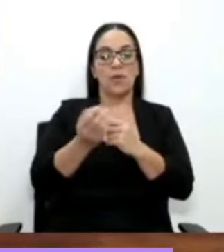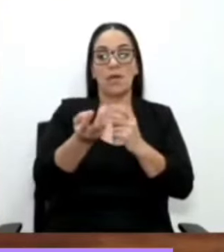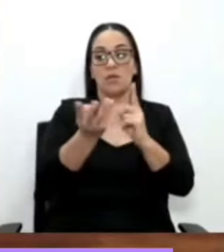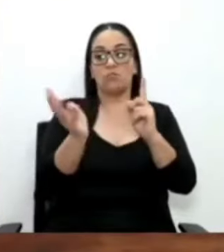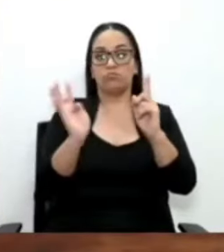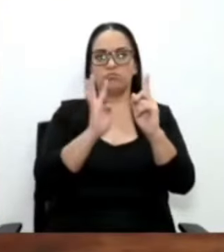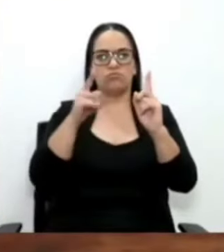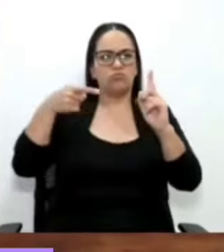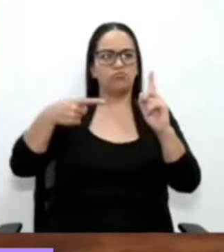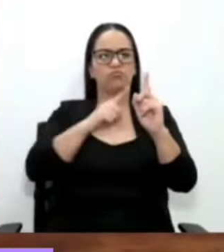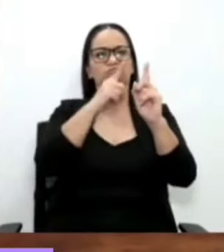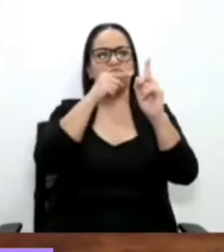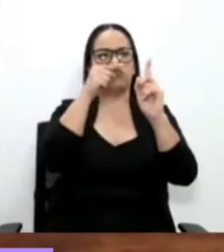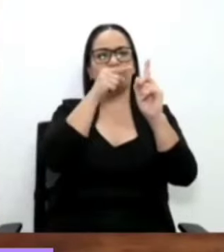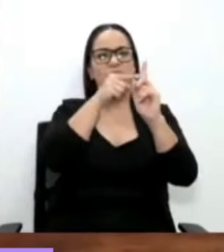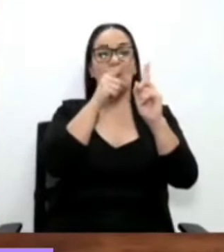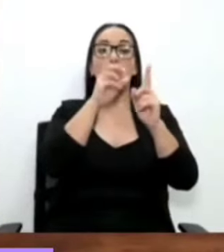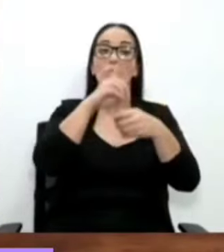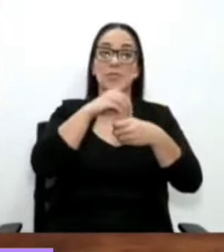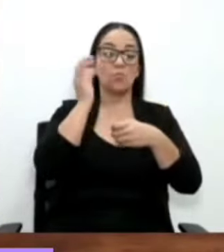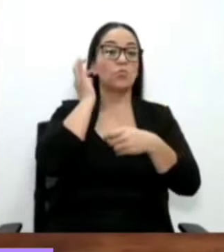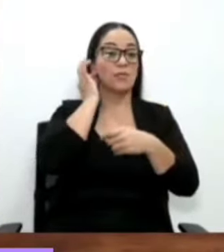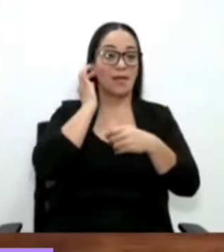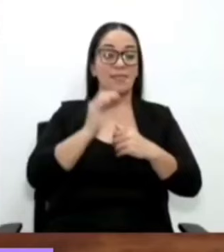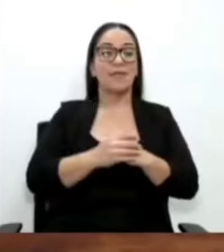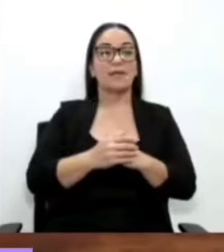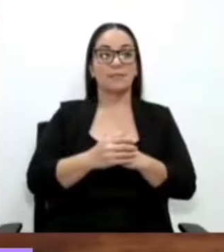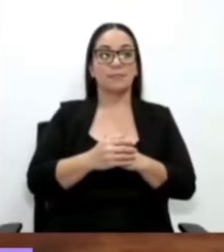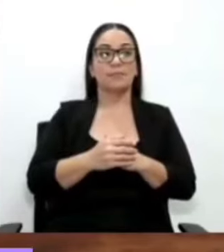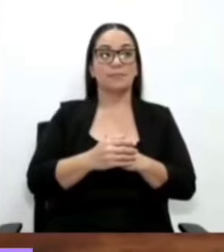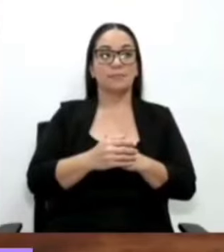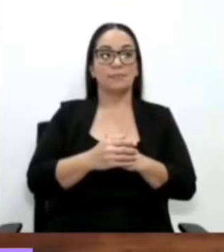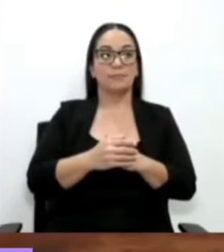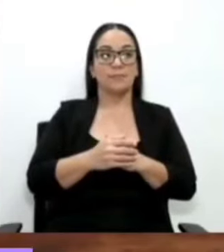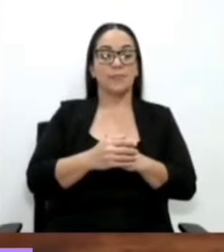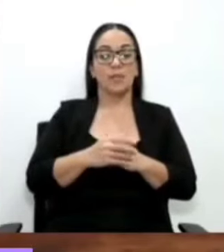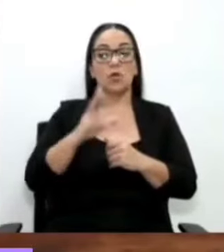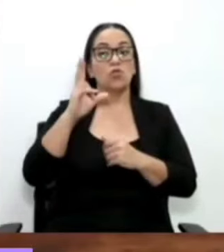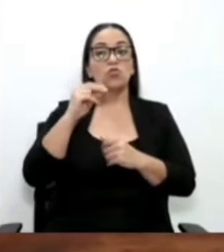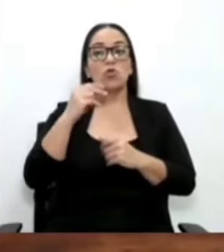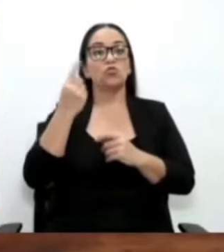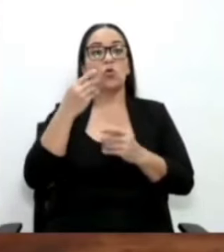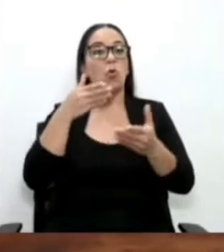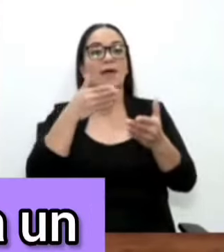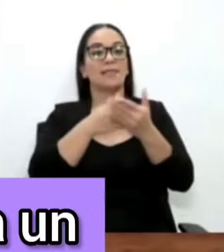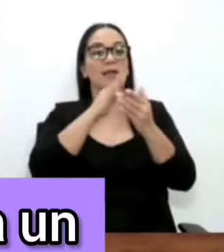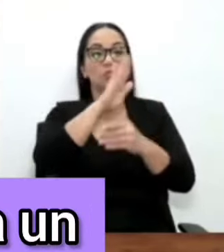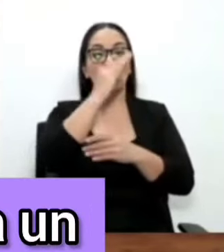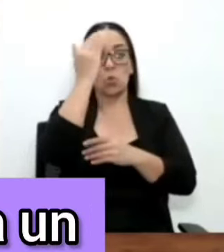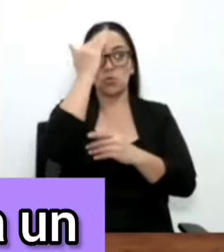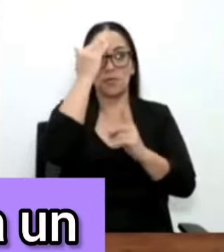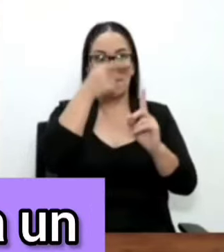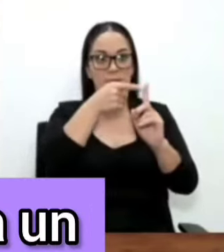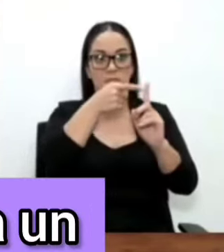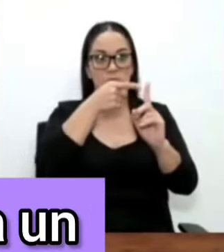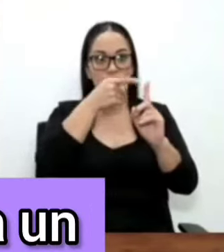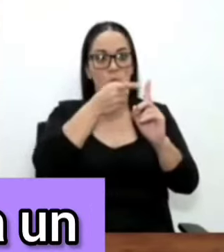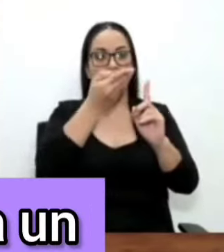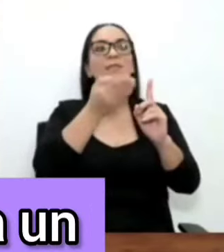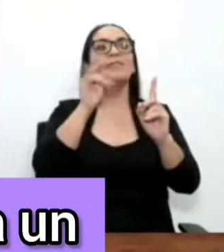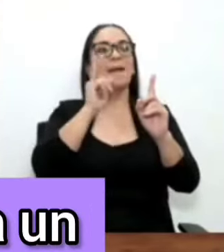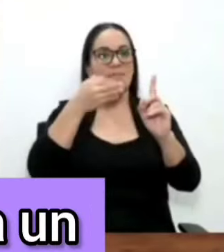República, donde no se ataca su conocimiento, sino de manera personal y directa. Incluso también